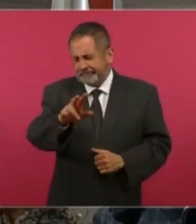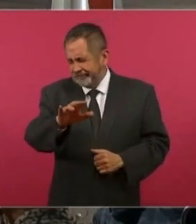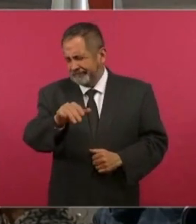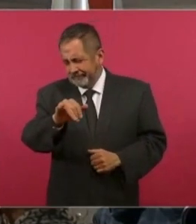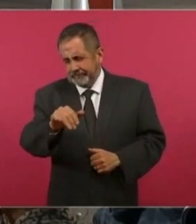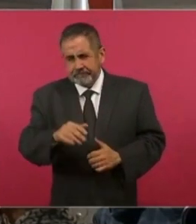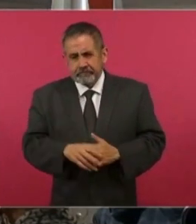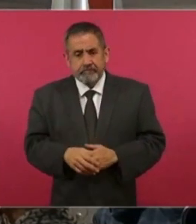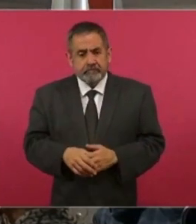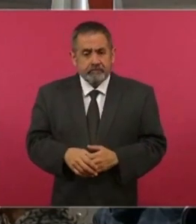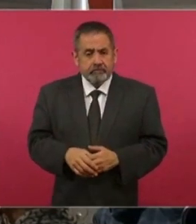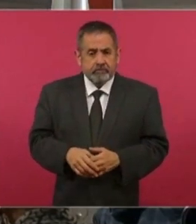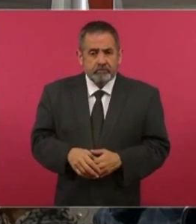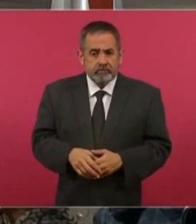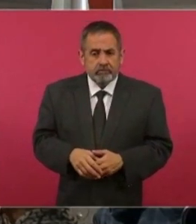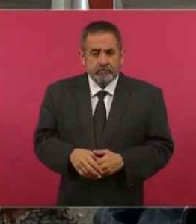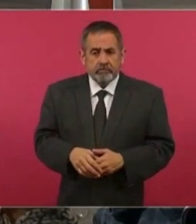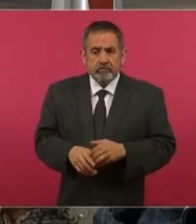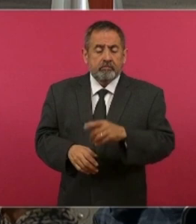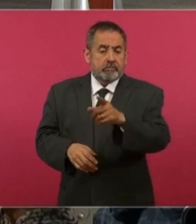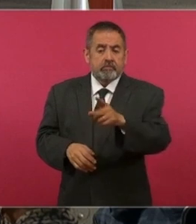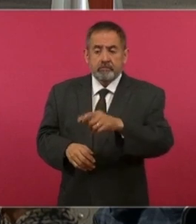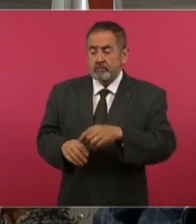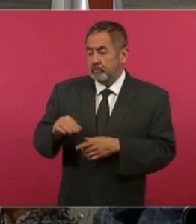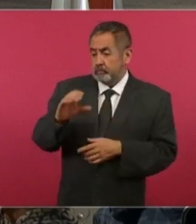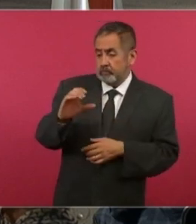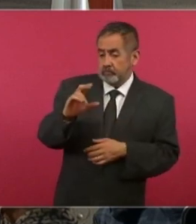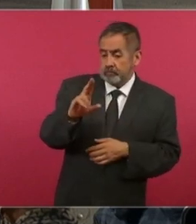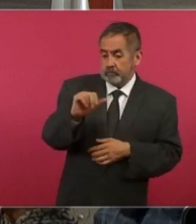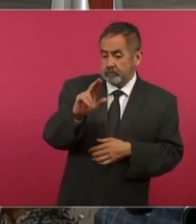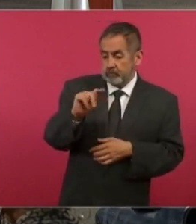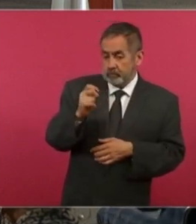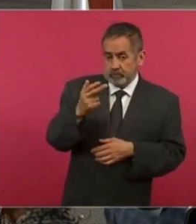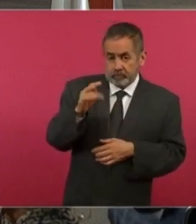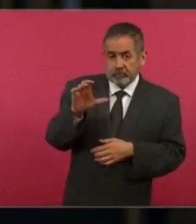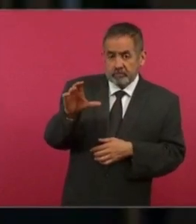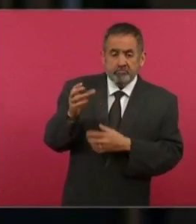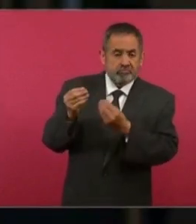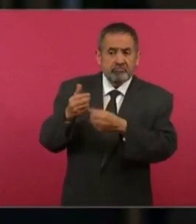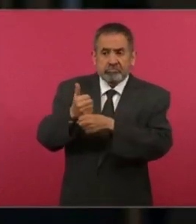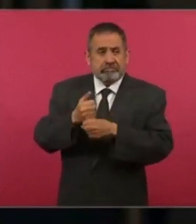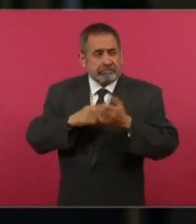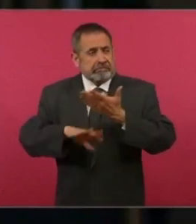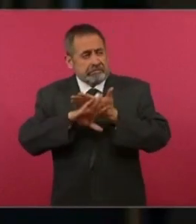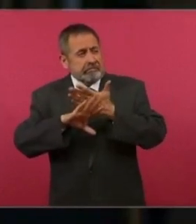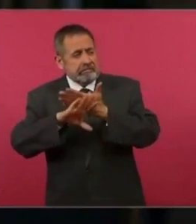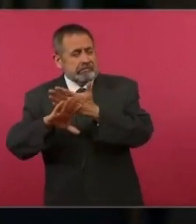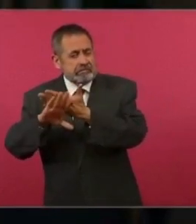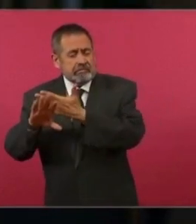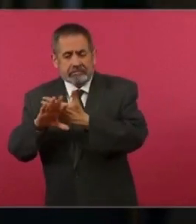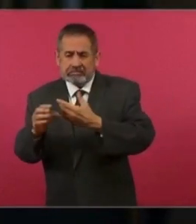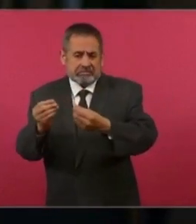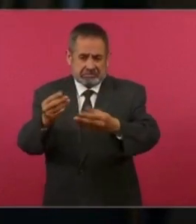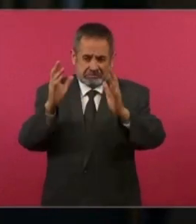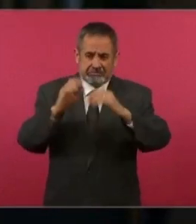Protección de Cuauhtémoc Blanco. Que enfrentar muchos obstáculos. Pero lo que pasa es que como